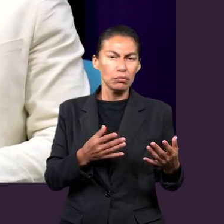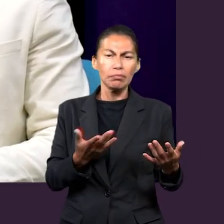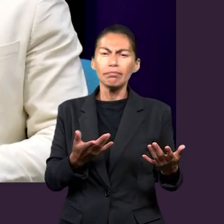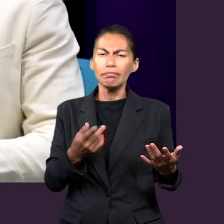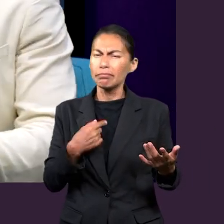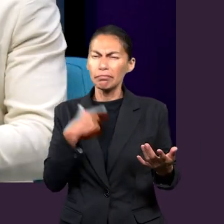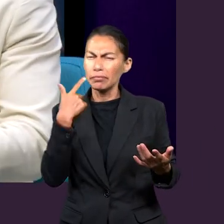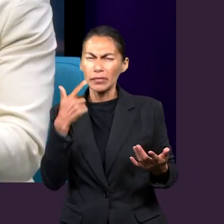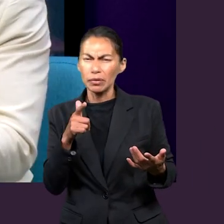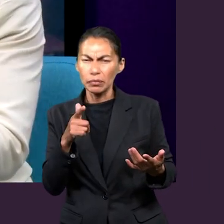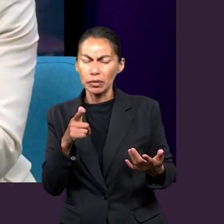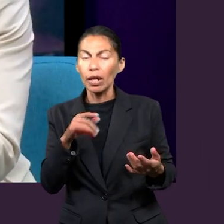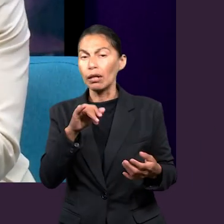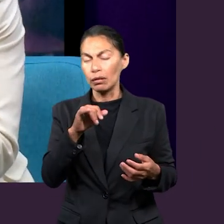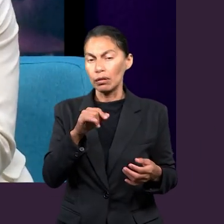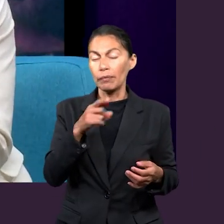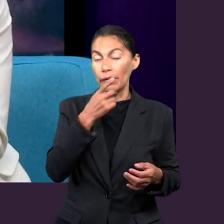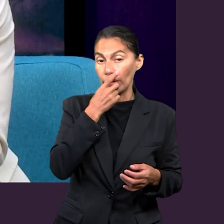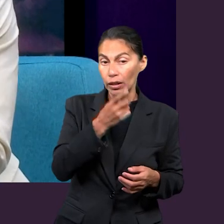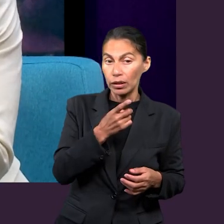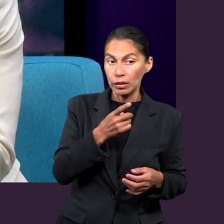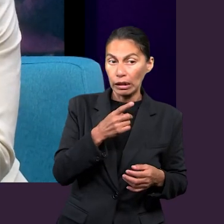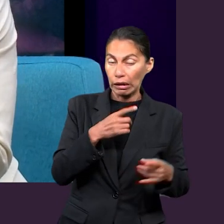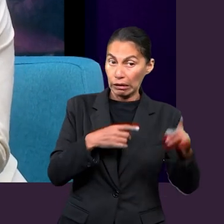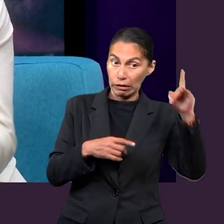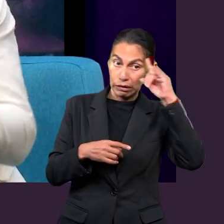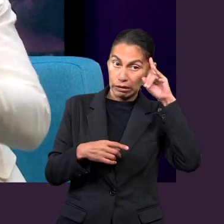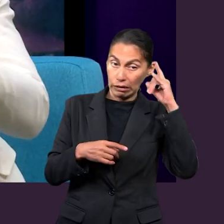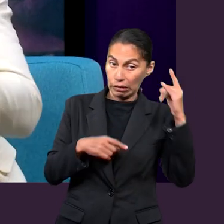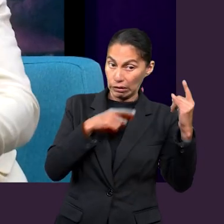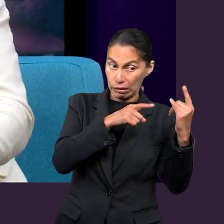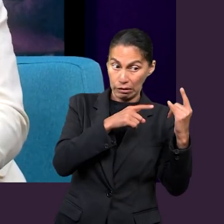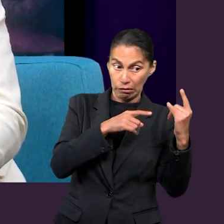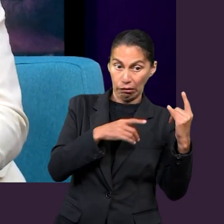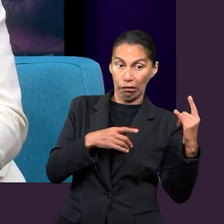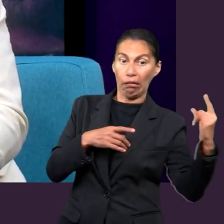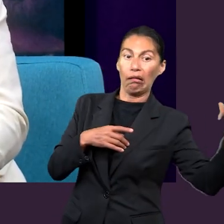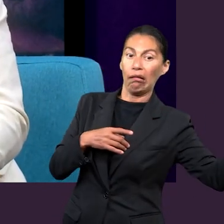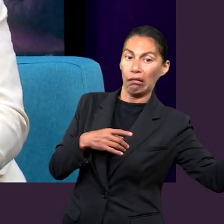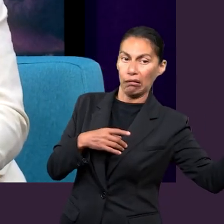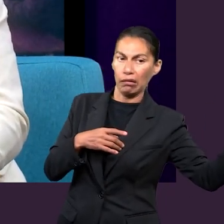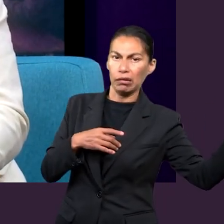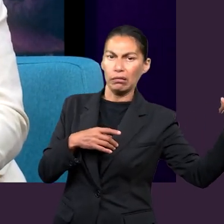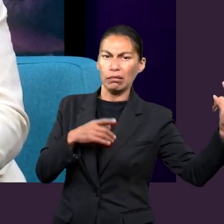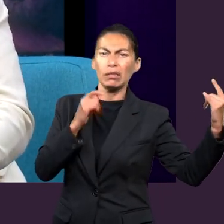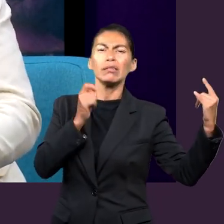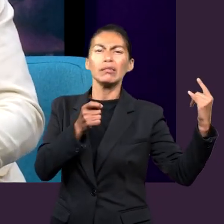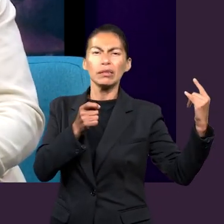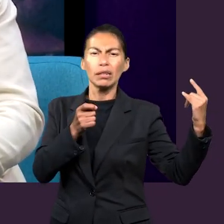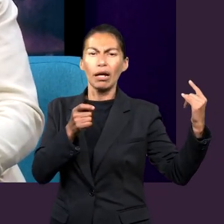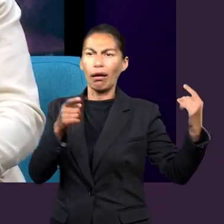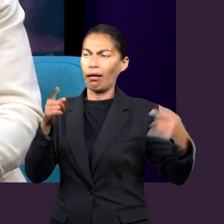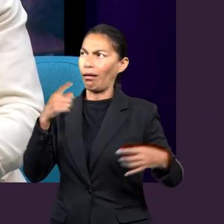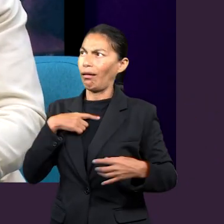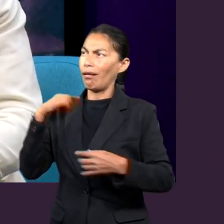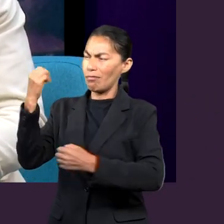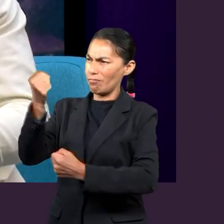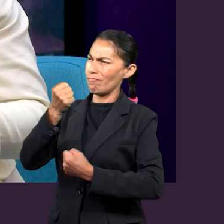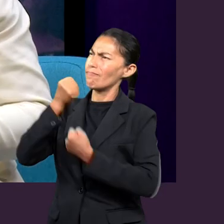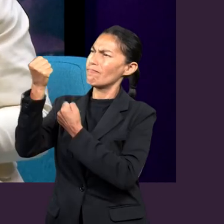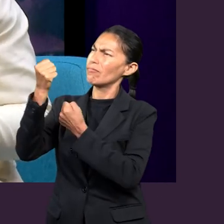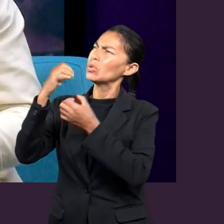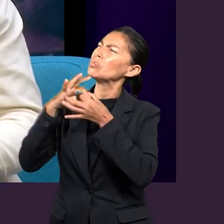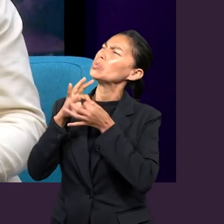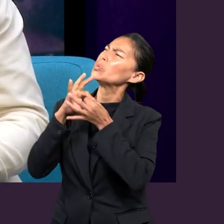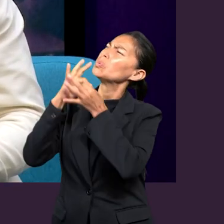no queremos? Sí, cuando nos mencionas de hacer retroceder al enemigo, más que nada es como